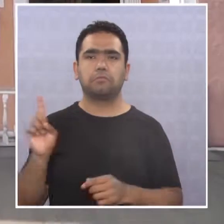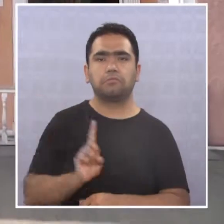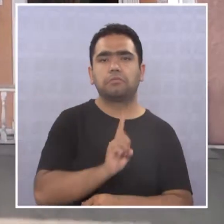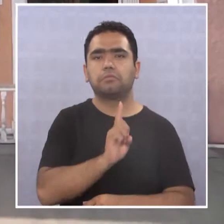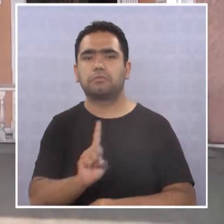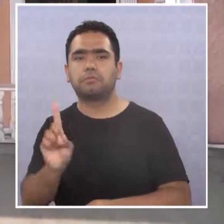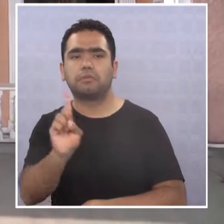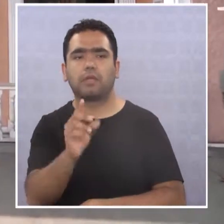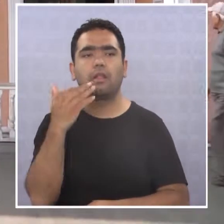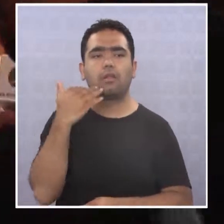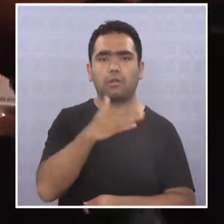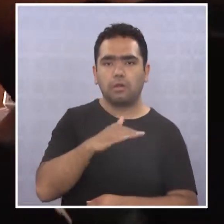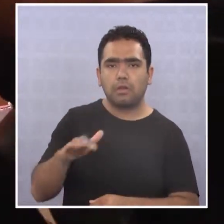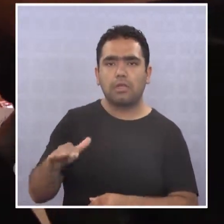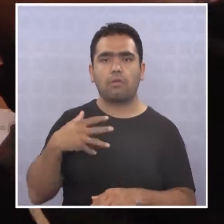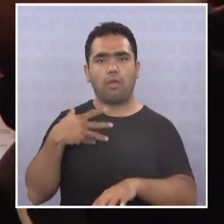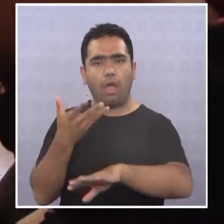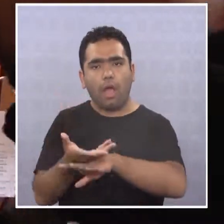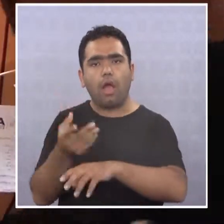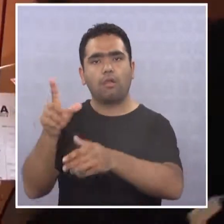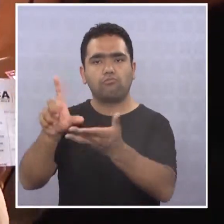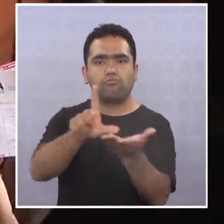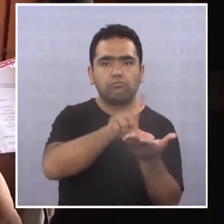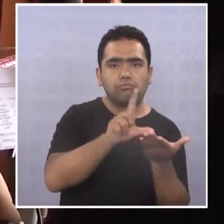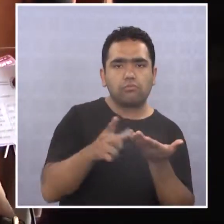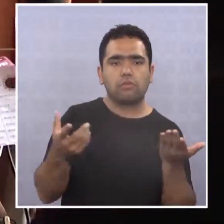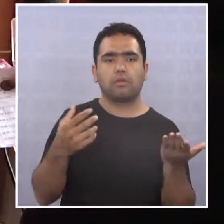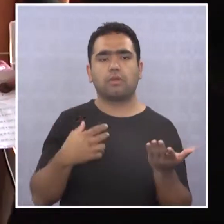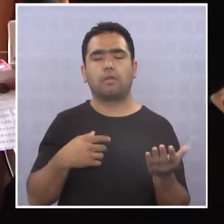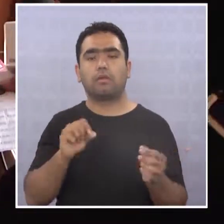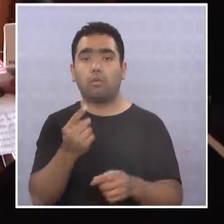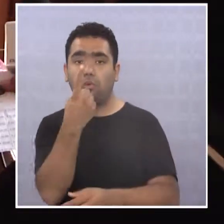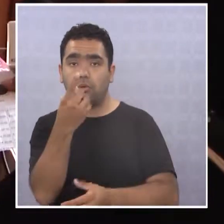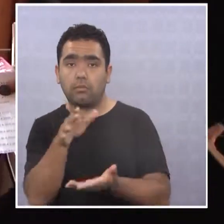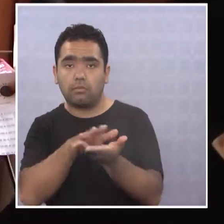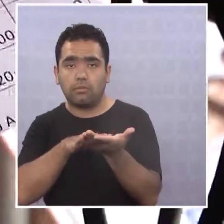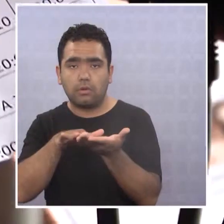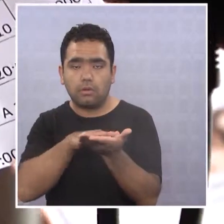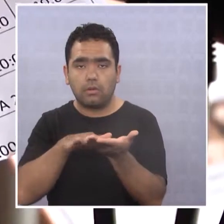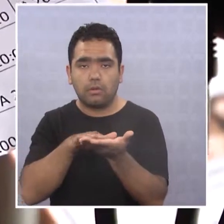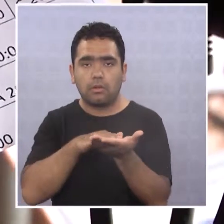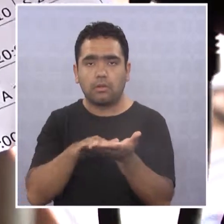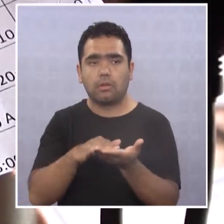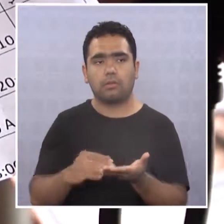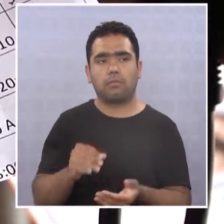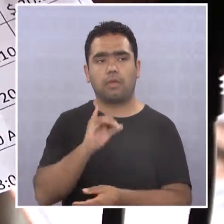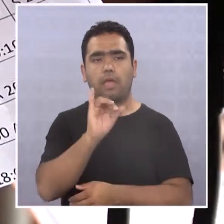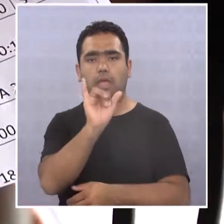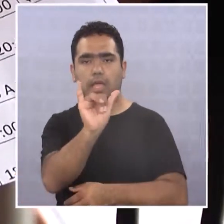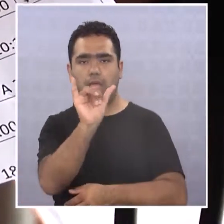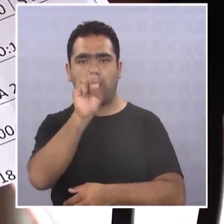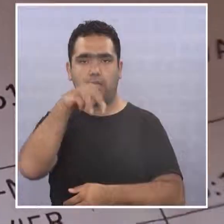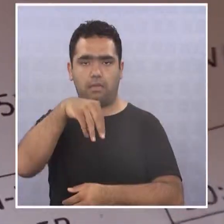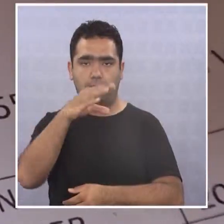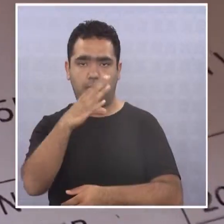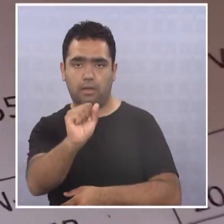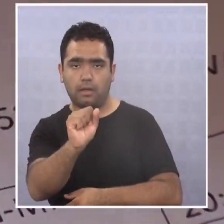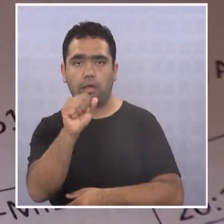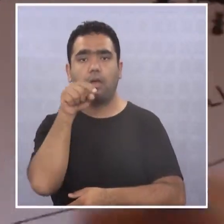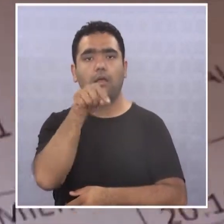entusiasmar a los más pequeños y también a sus padres. Una de ellas es la que ofrece la Asociación Cristiana de Jóvenes, IMCA.